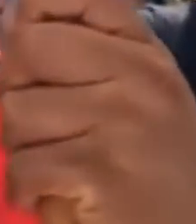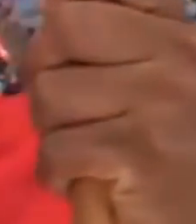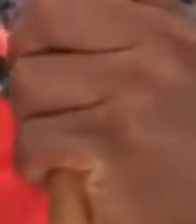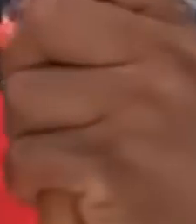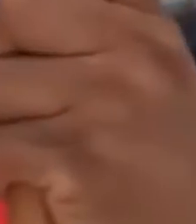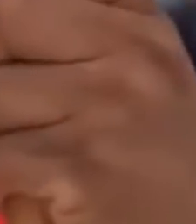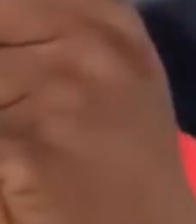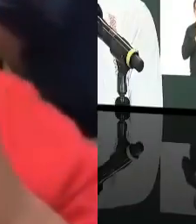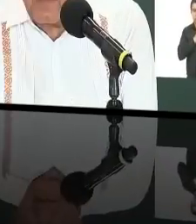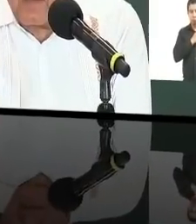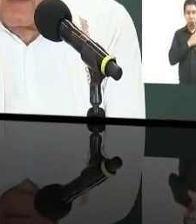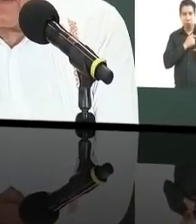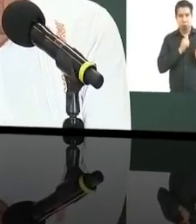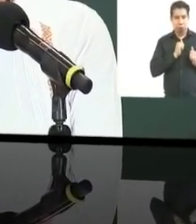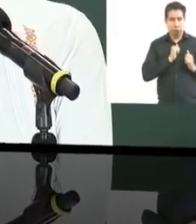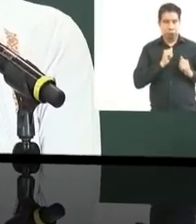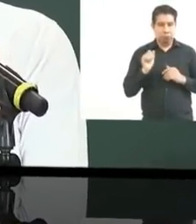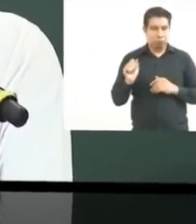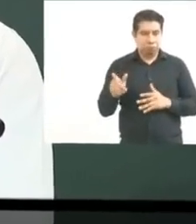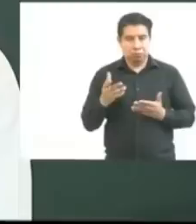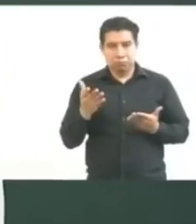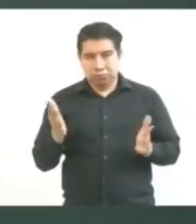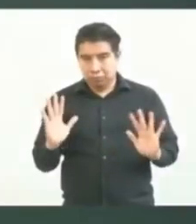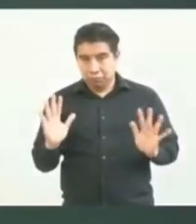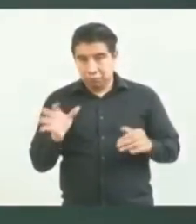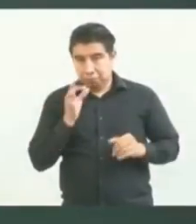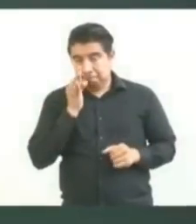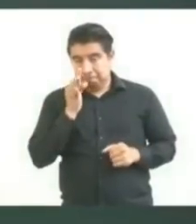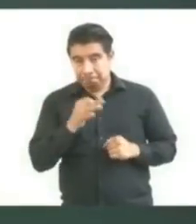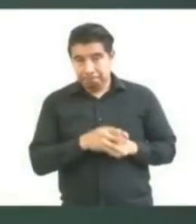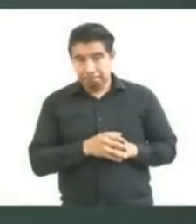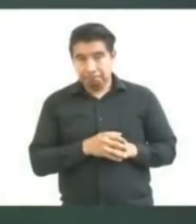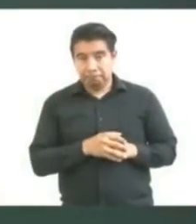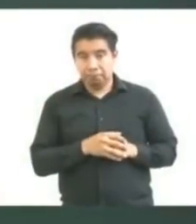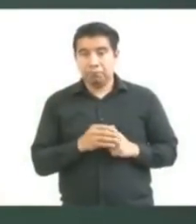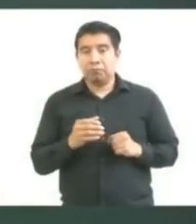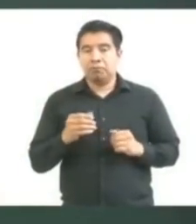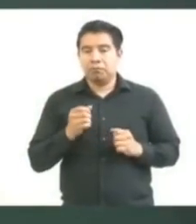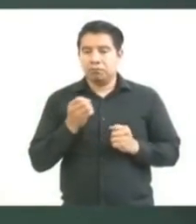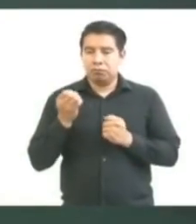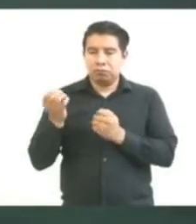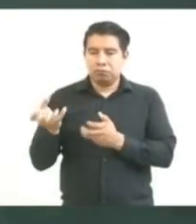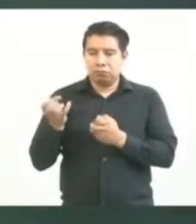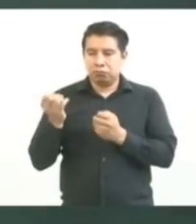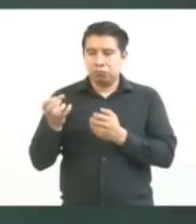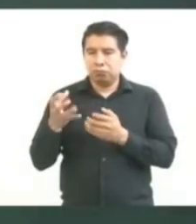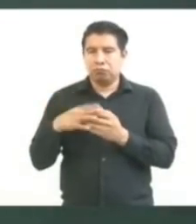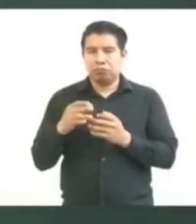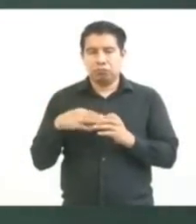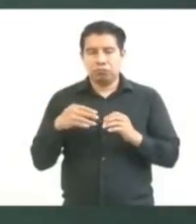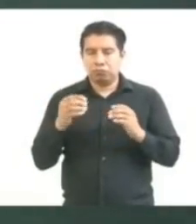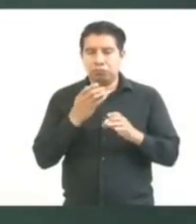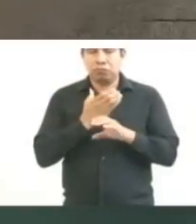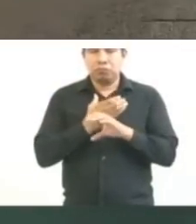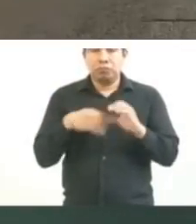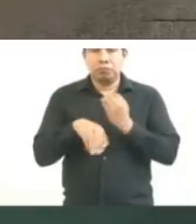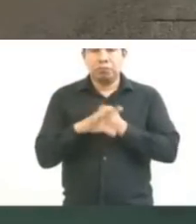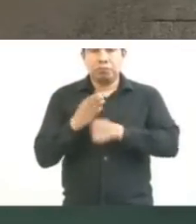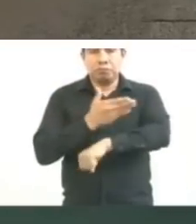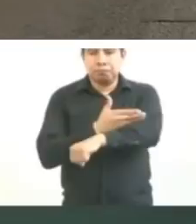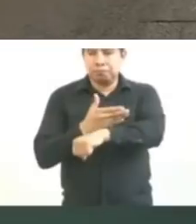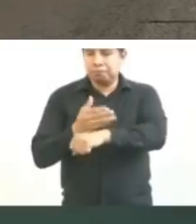Comalcalco. De Comalcalco. Se han entregado paquetes de enseres